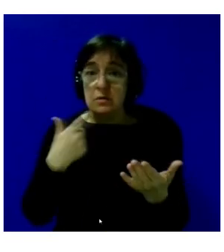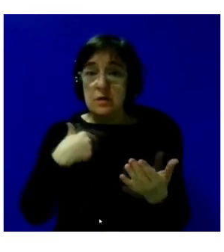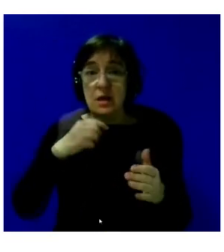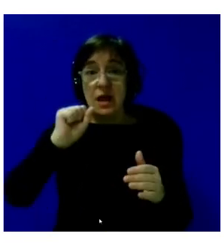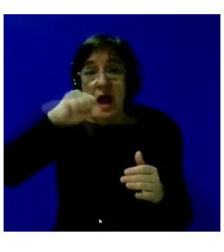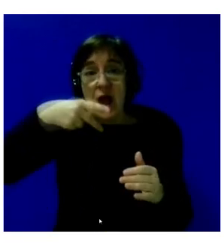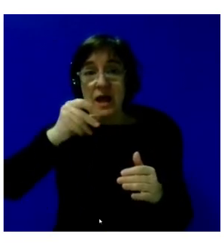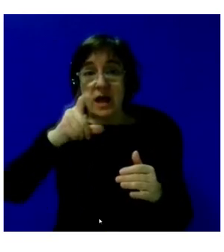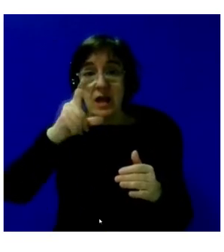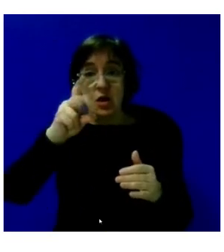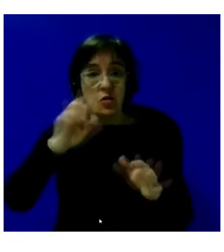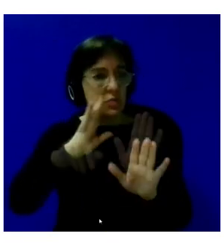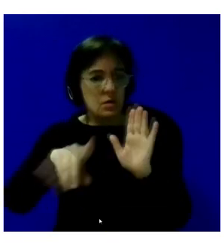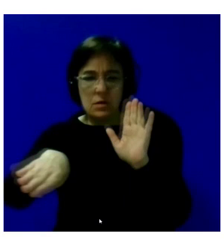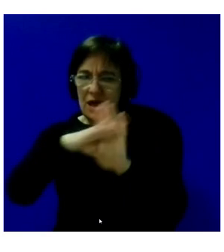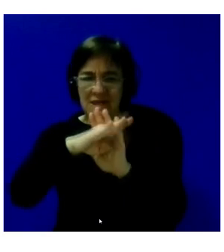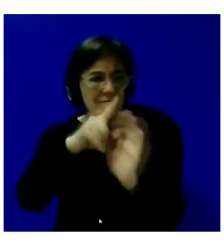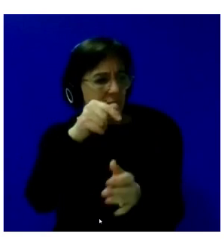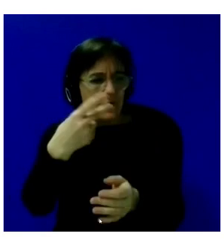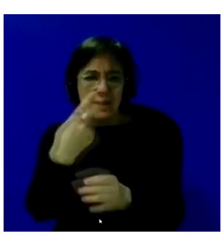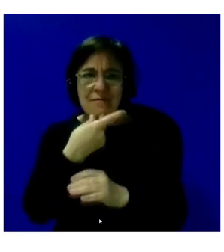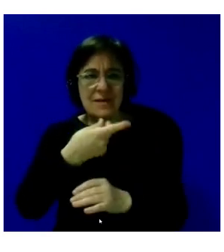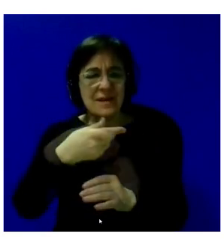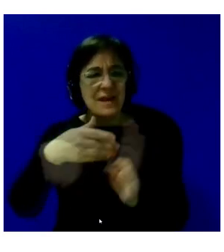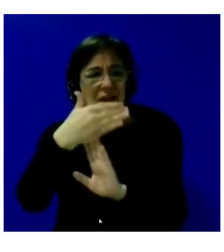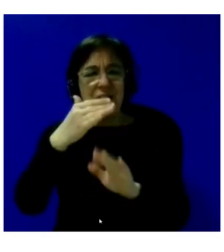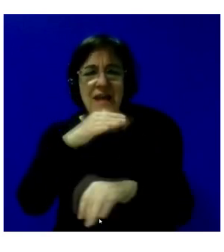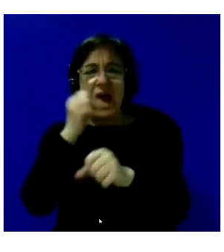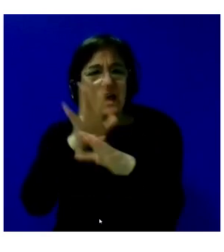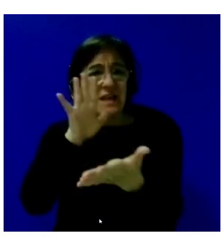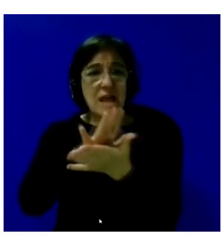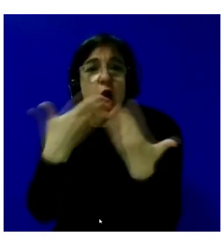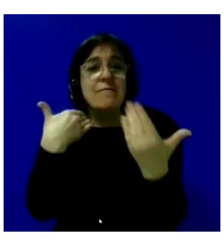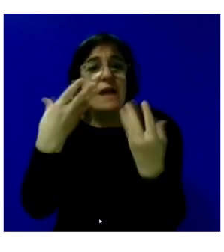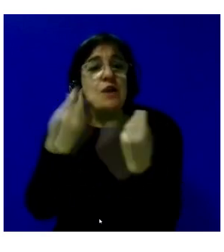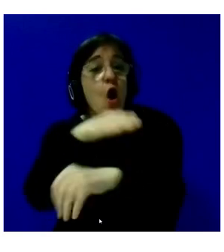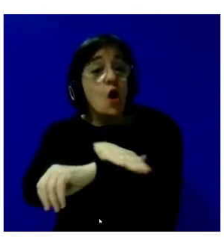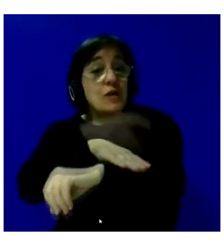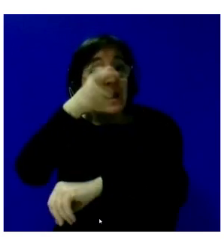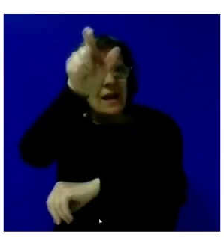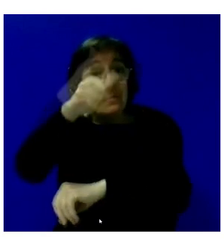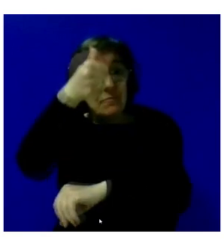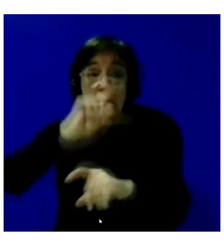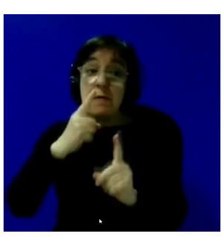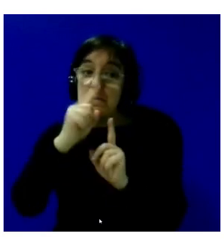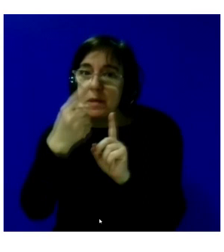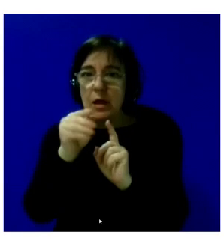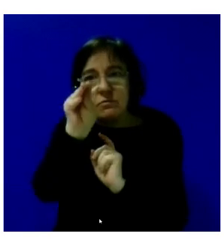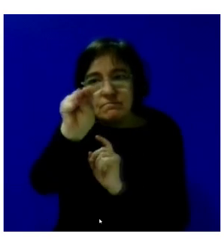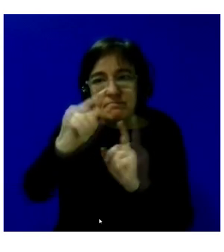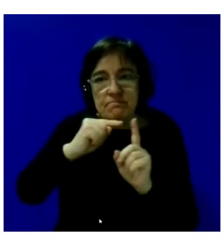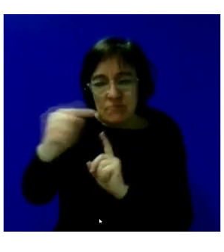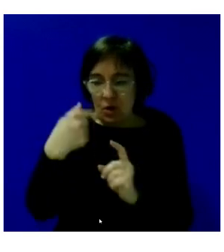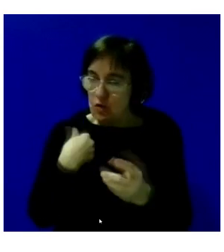Luis Ortiz le vamos a dejar que marche tranquilo a hablar con el ministro, pero le vamos a pedir que al ministro su primer mensaje sea estado